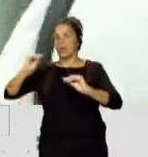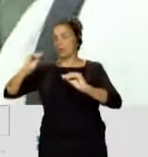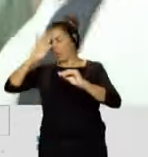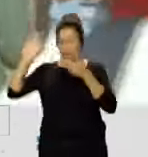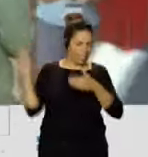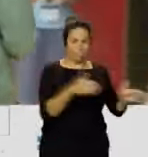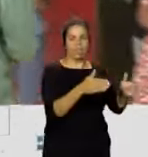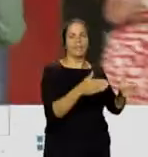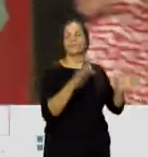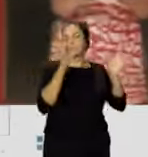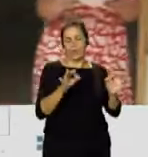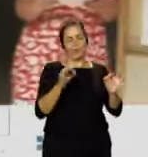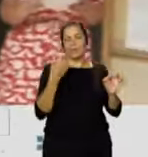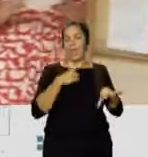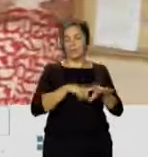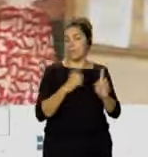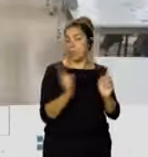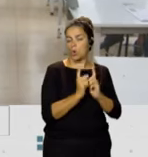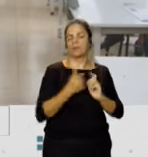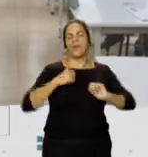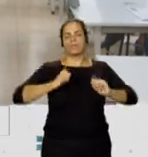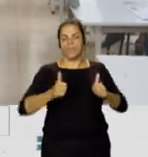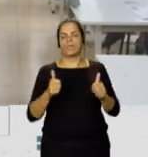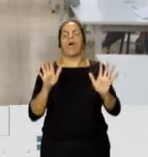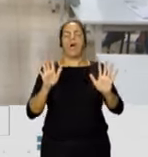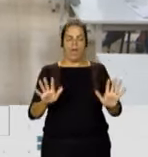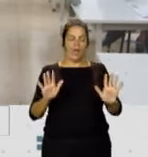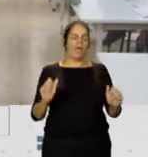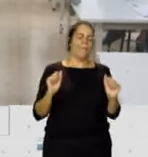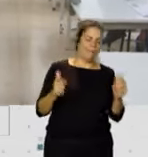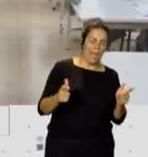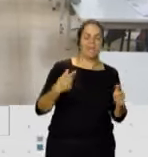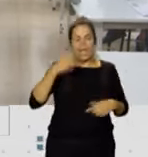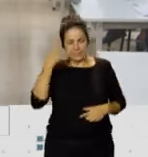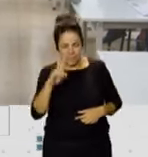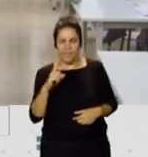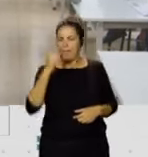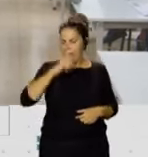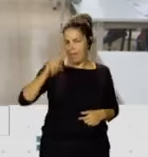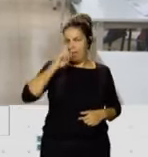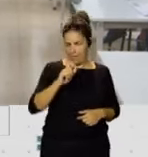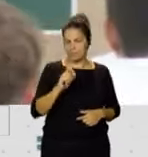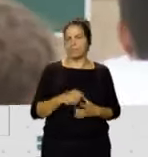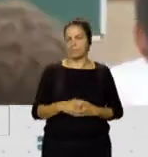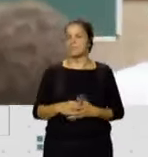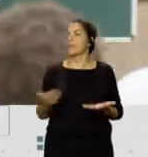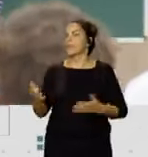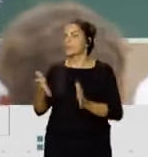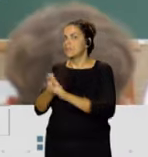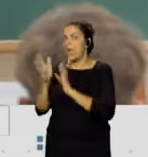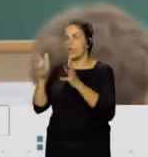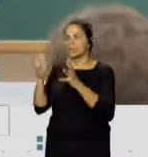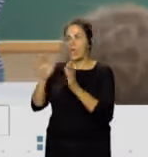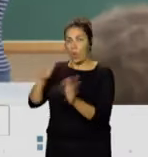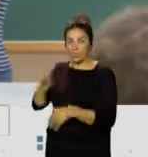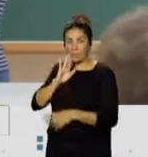bastante probable que en pocos segundos empieces de nuevo a recuperar esa sensación de, vale, ya sé en lo que estaba. Es decir, que este último consejo quizás lo podemos